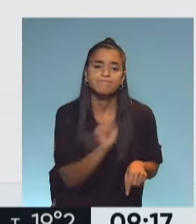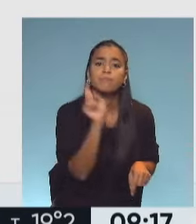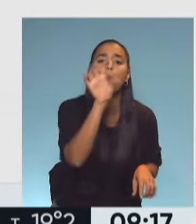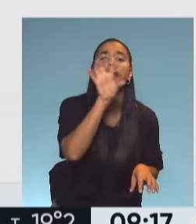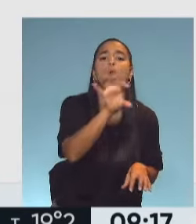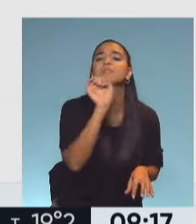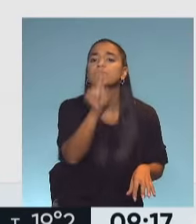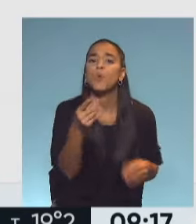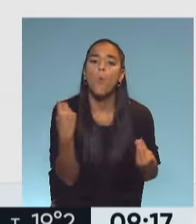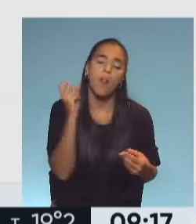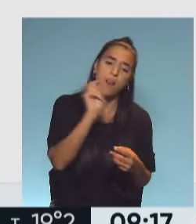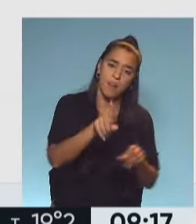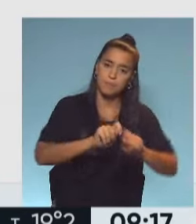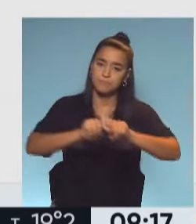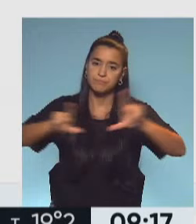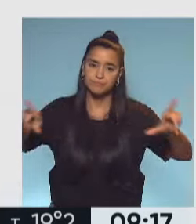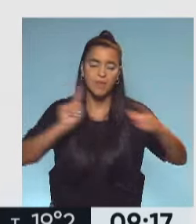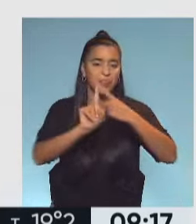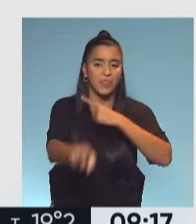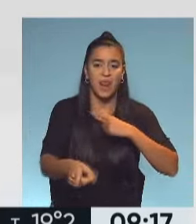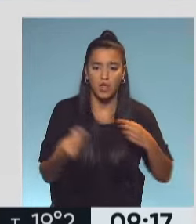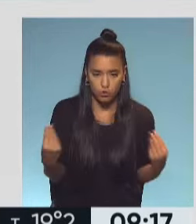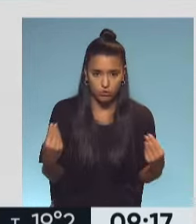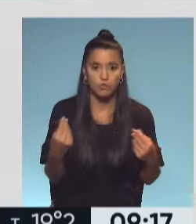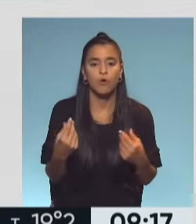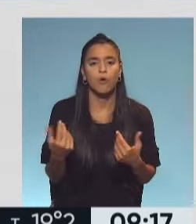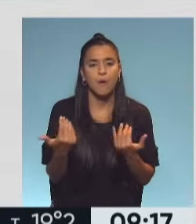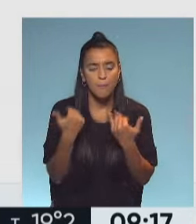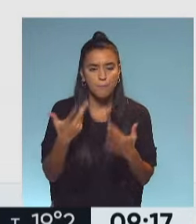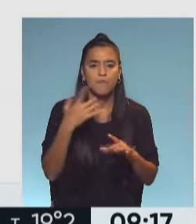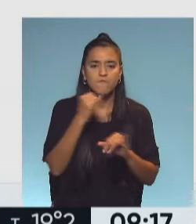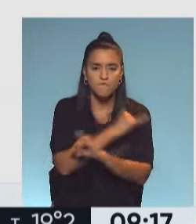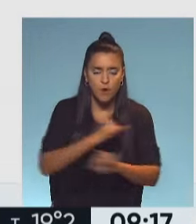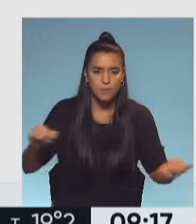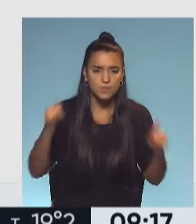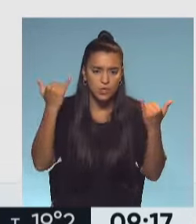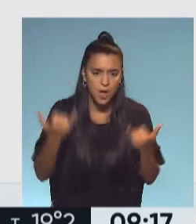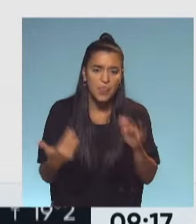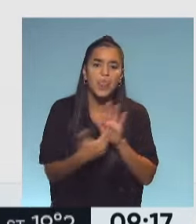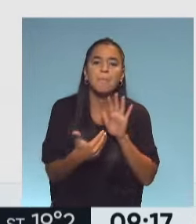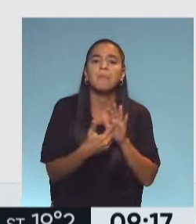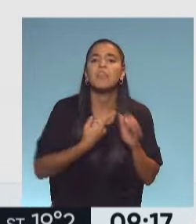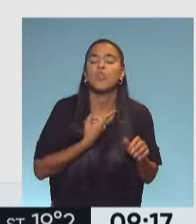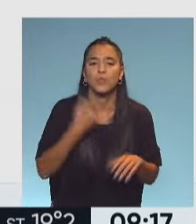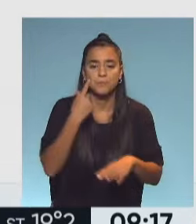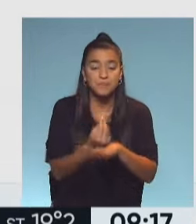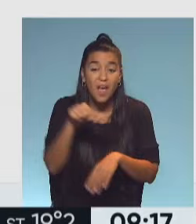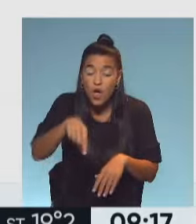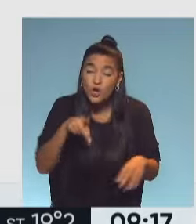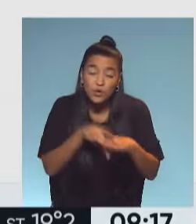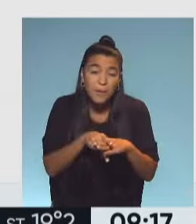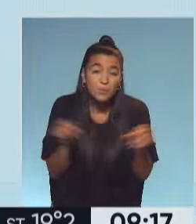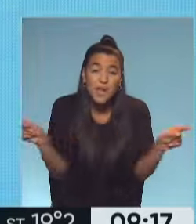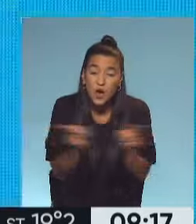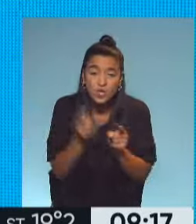provincia es la tuya, entras, accedes directamente ya a la info que necesitas según dónde vivís. Hacemos una brevísima